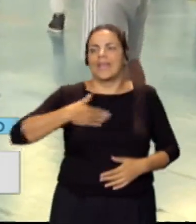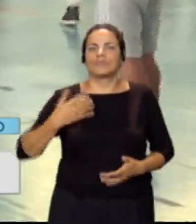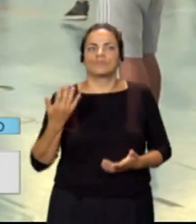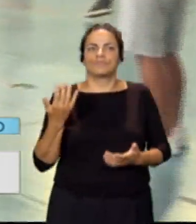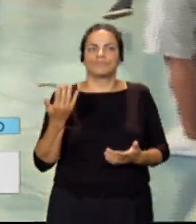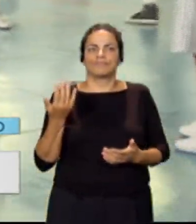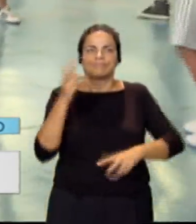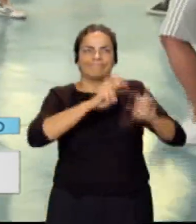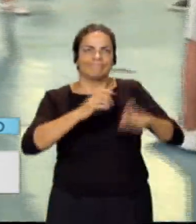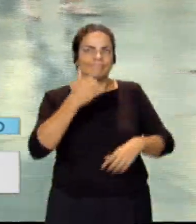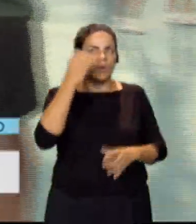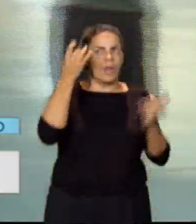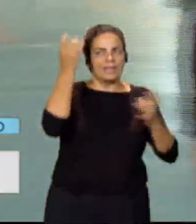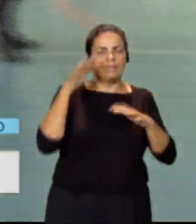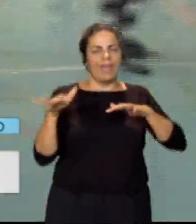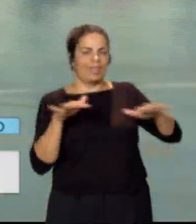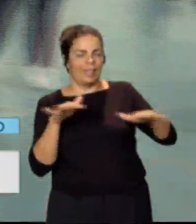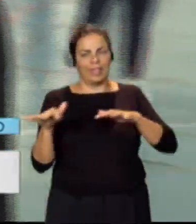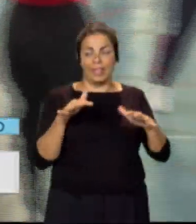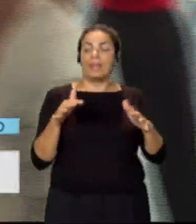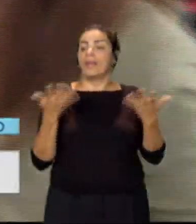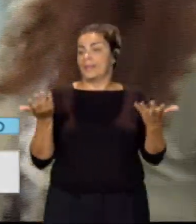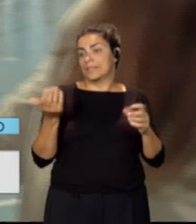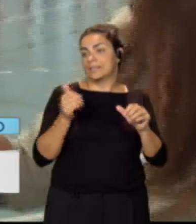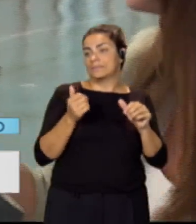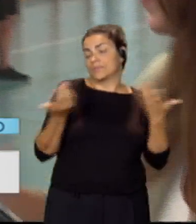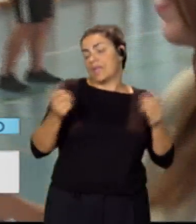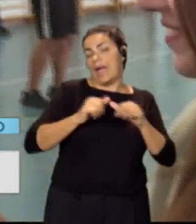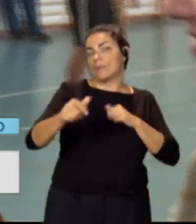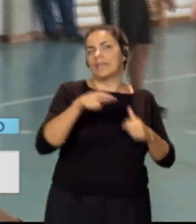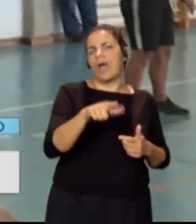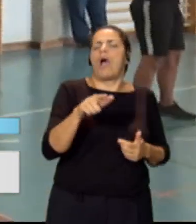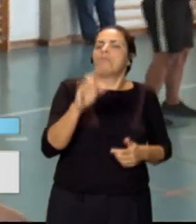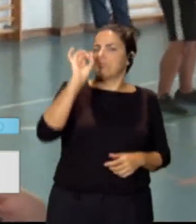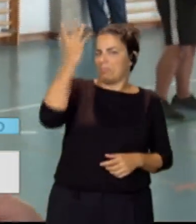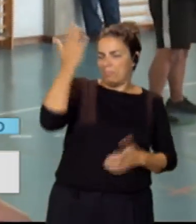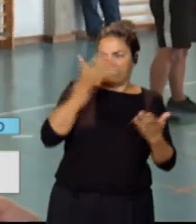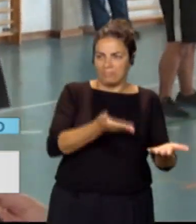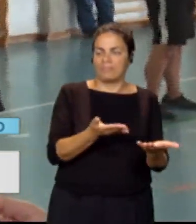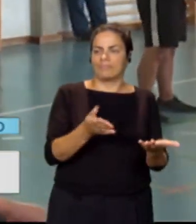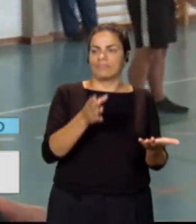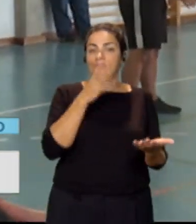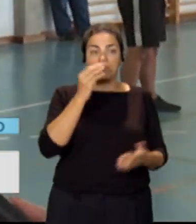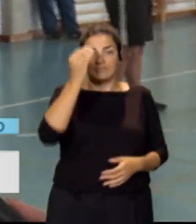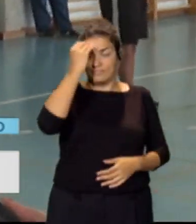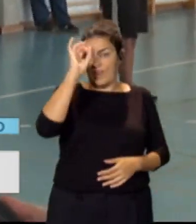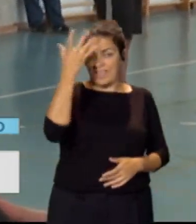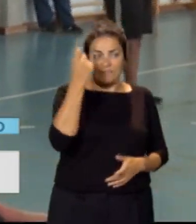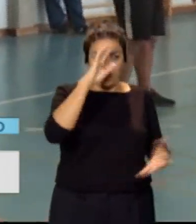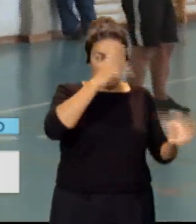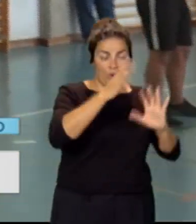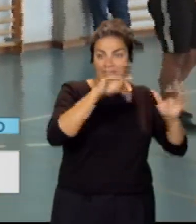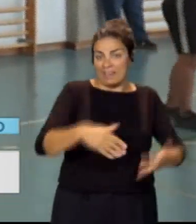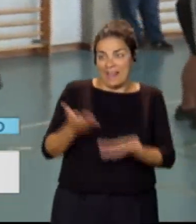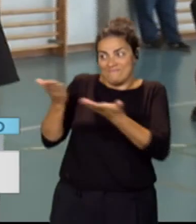dinámica y a través de ahí se nos ocurrió esta pequeña idea que al final de una idea vaga y loca se ha convertido en todo esto. Así que